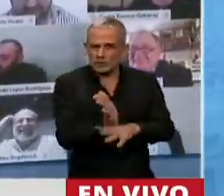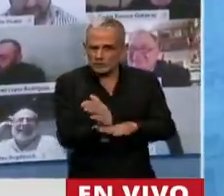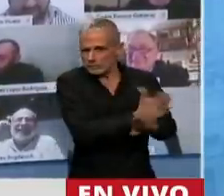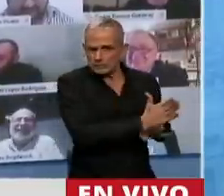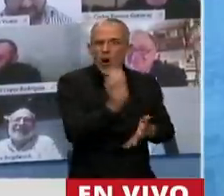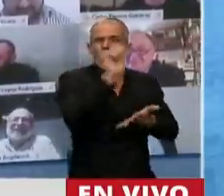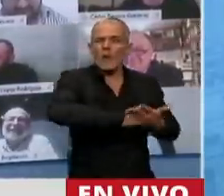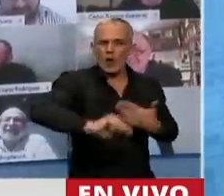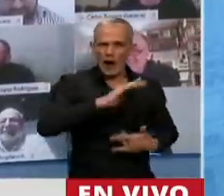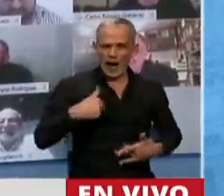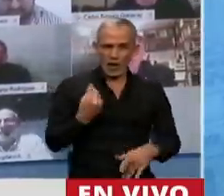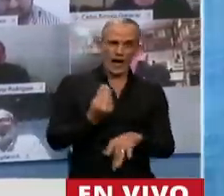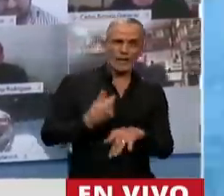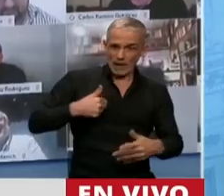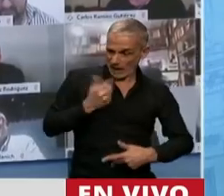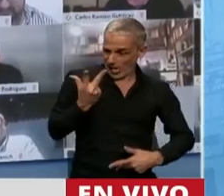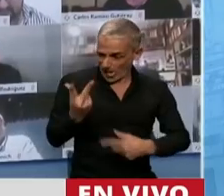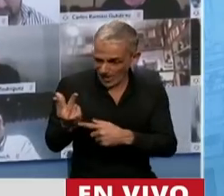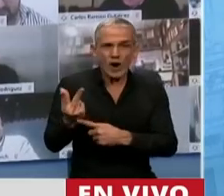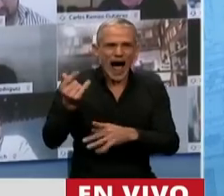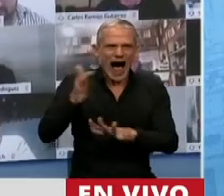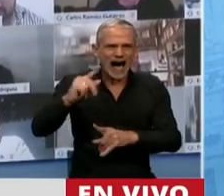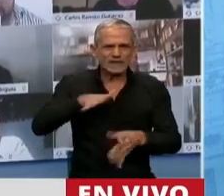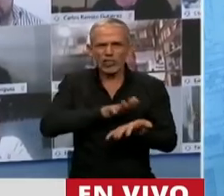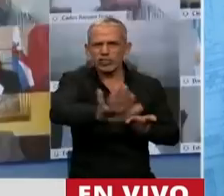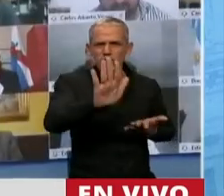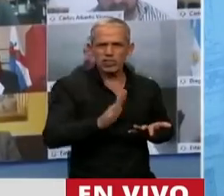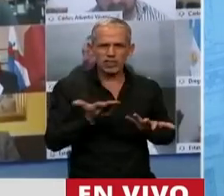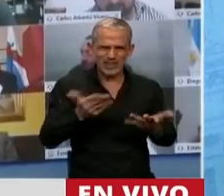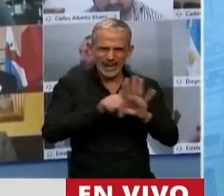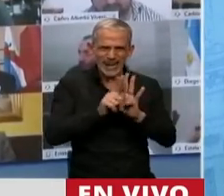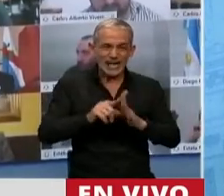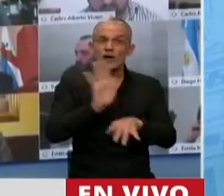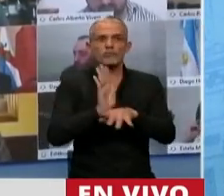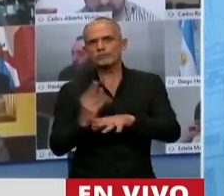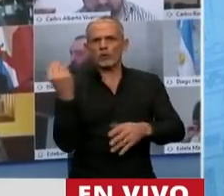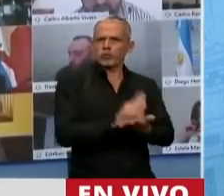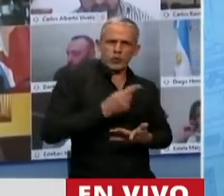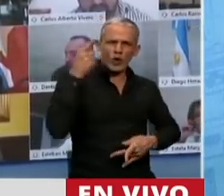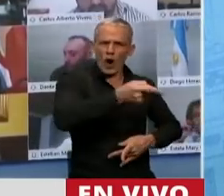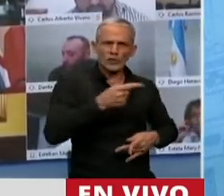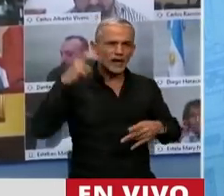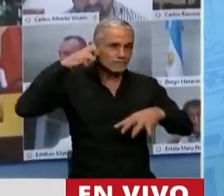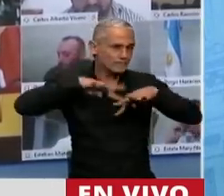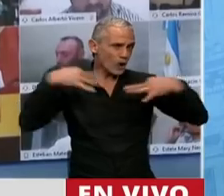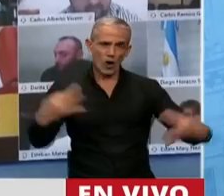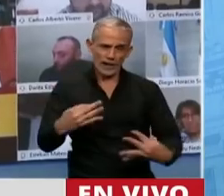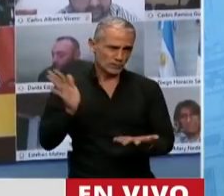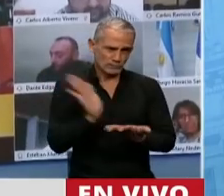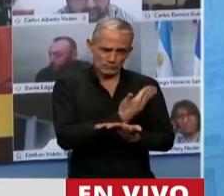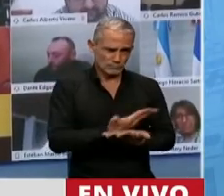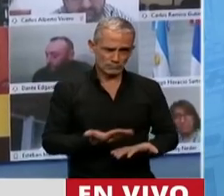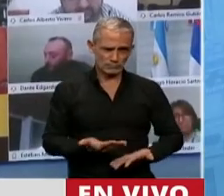estamos acá para decir no a este atropello y a esto que es un golpe institucional contra la Cámara de Diputados.